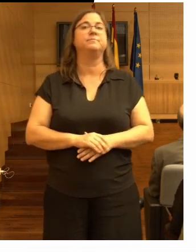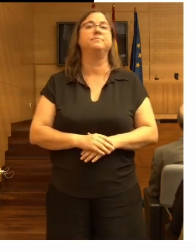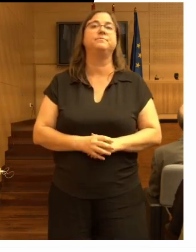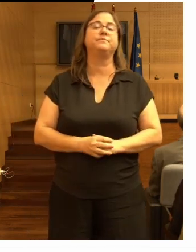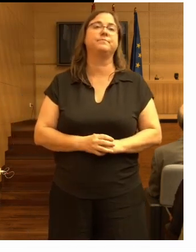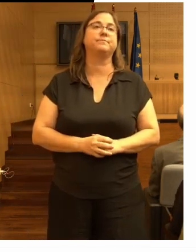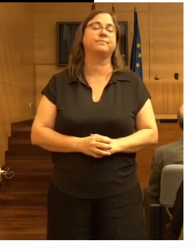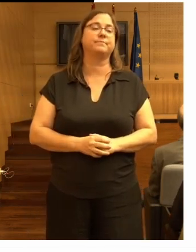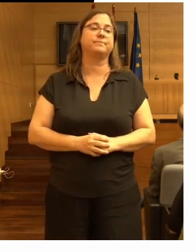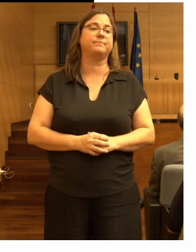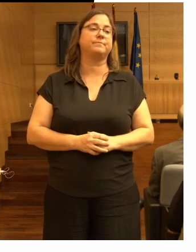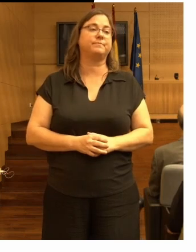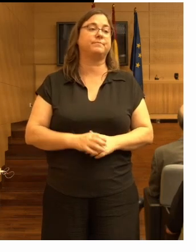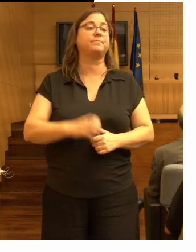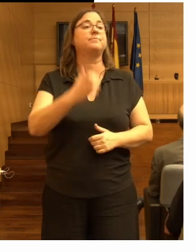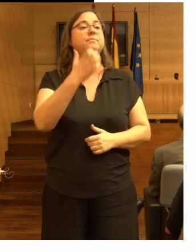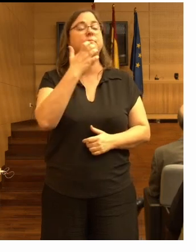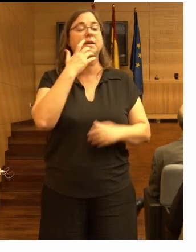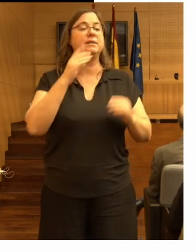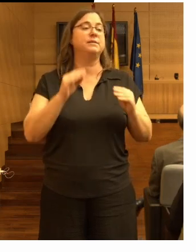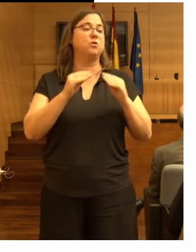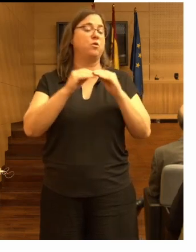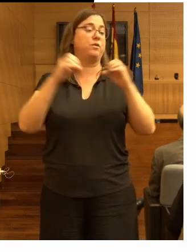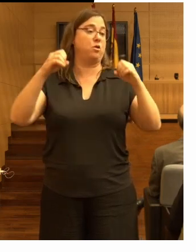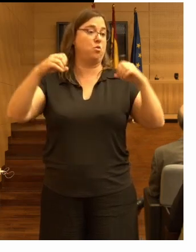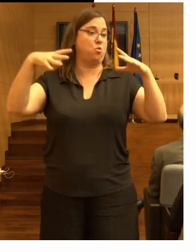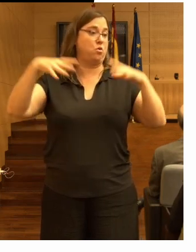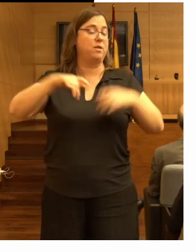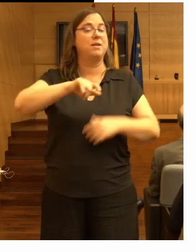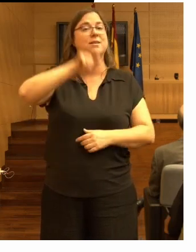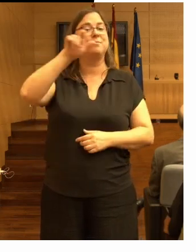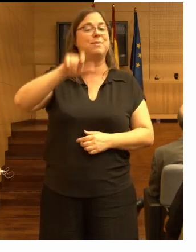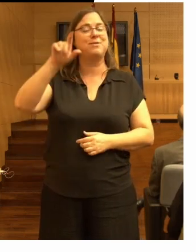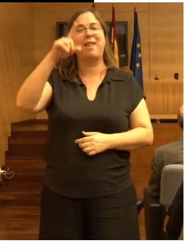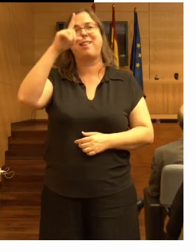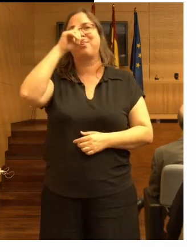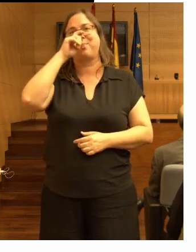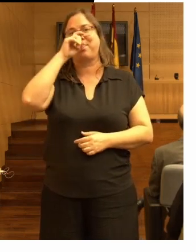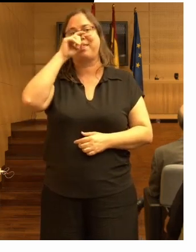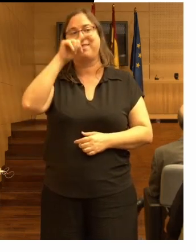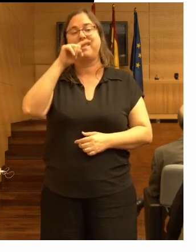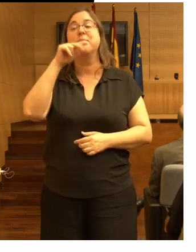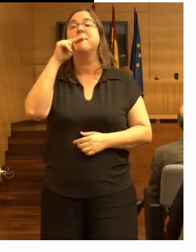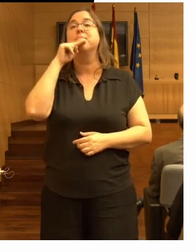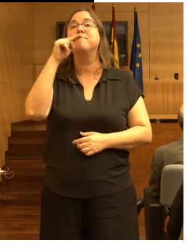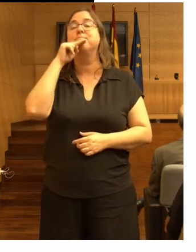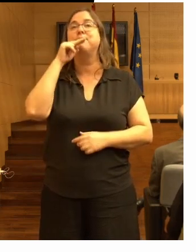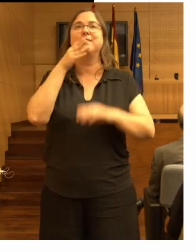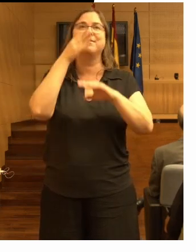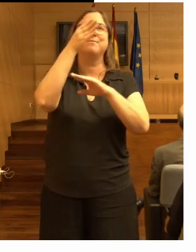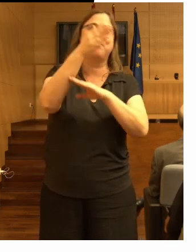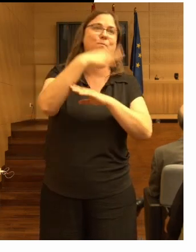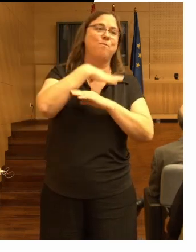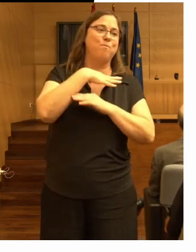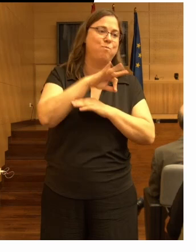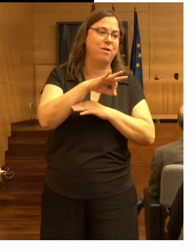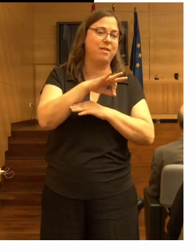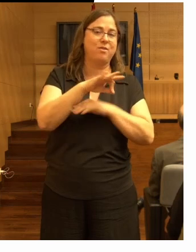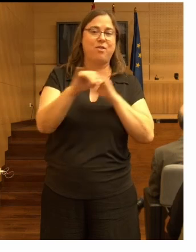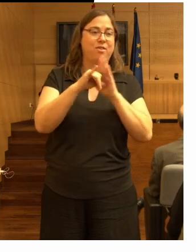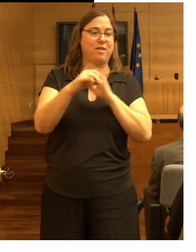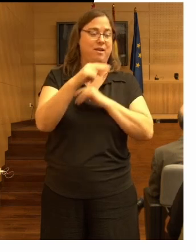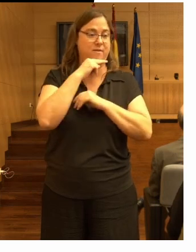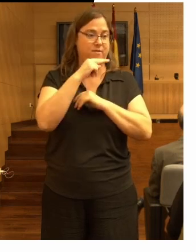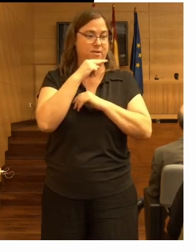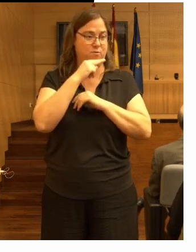al tener una luz bueno la persona pues se acuerda de que tiene el baño que puede ir al baño que lo tiene a mano